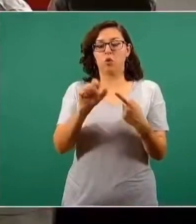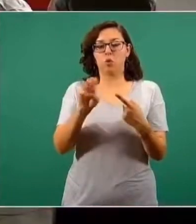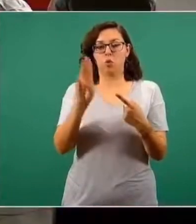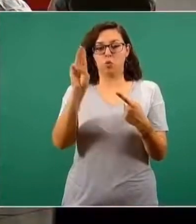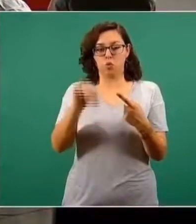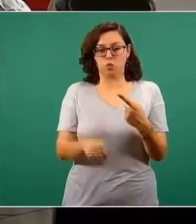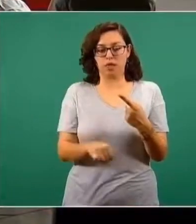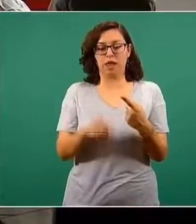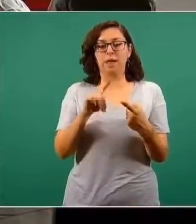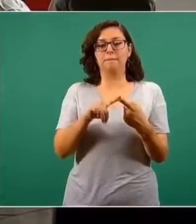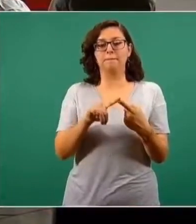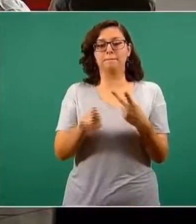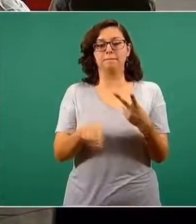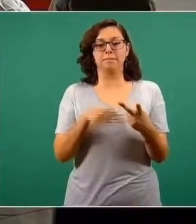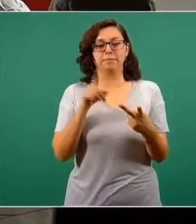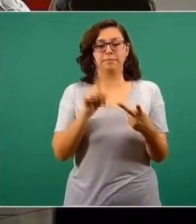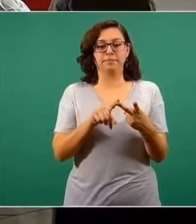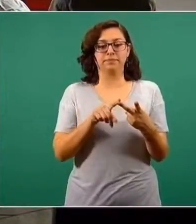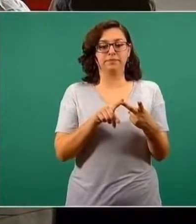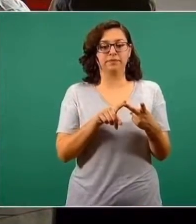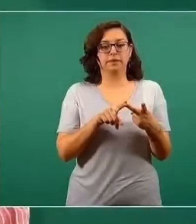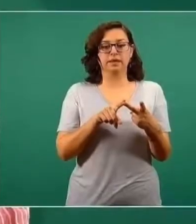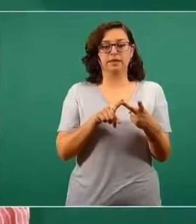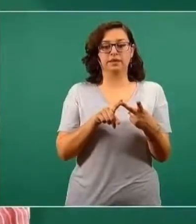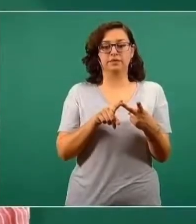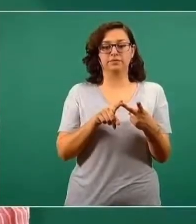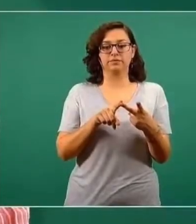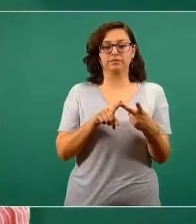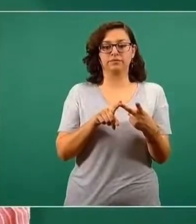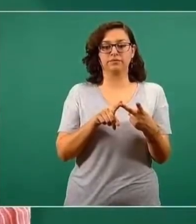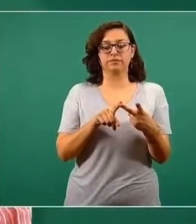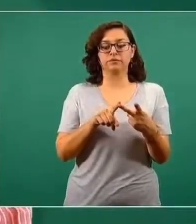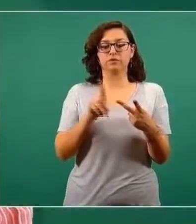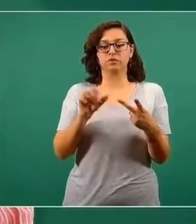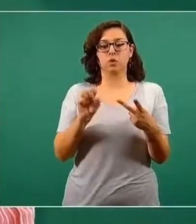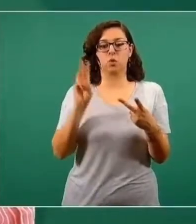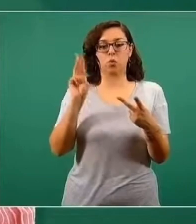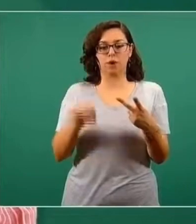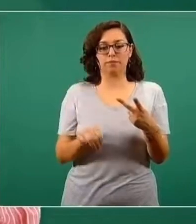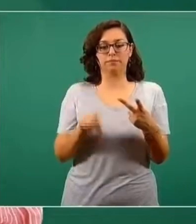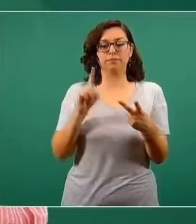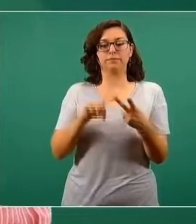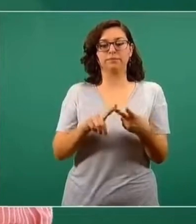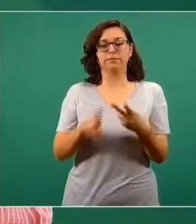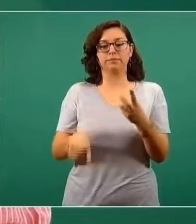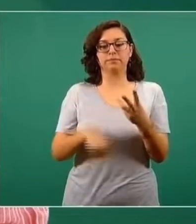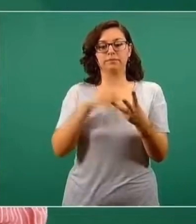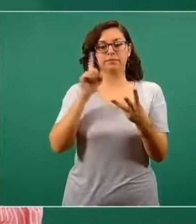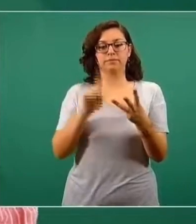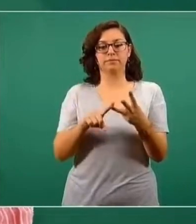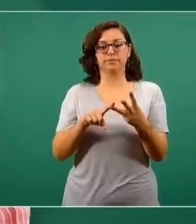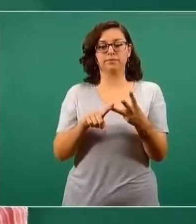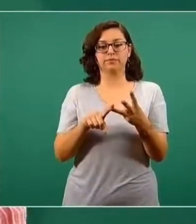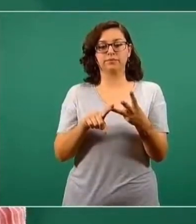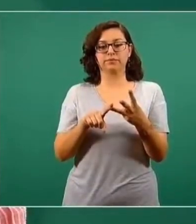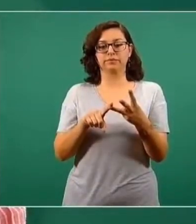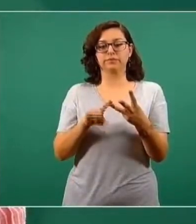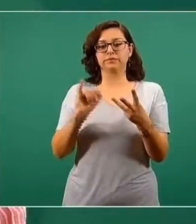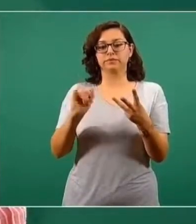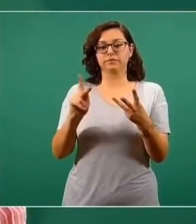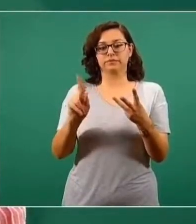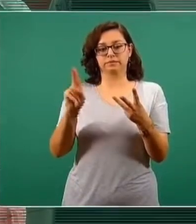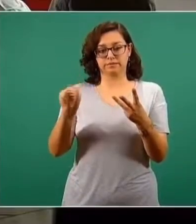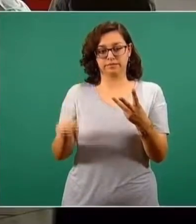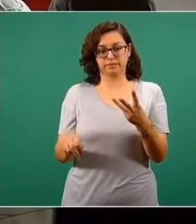Autónoma de México, el rector de la Universidad Autónoma Metropolitana, la UAM, el director general del Instituto